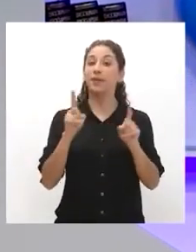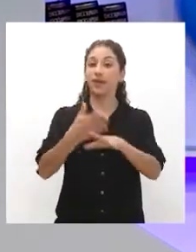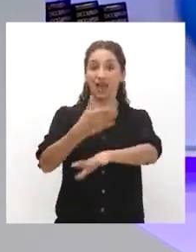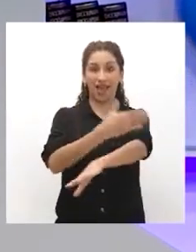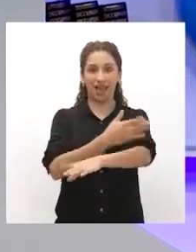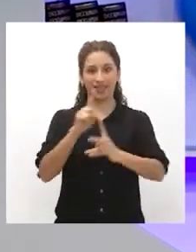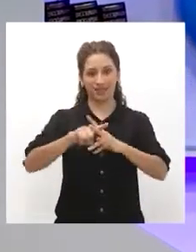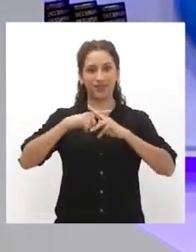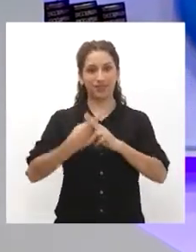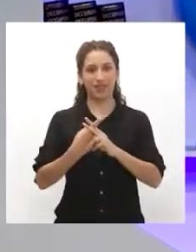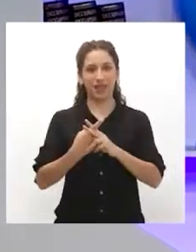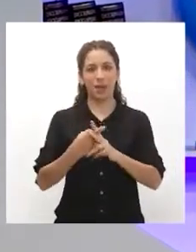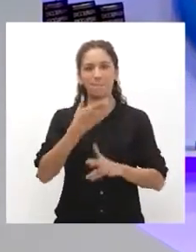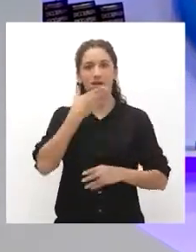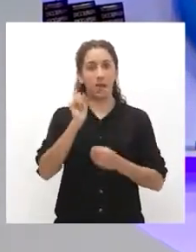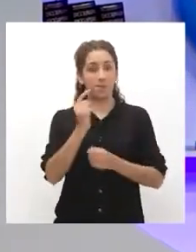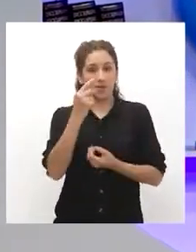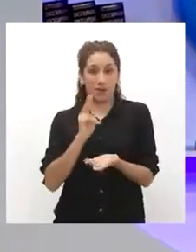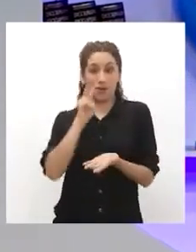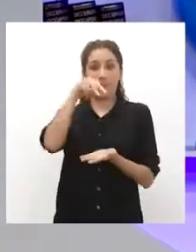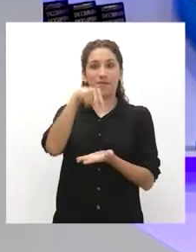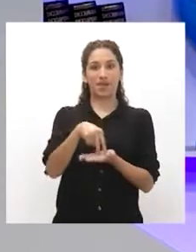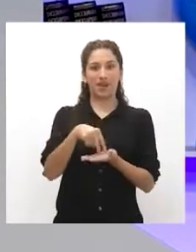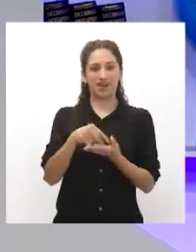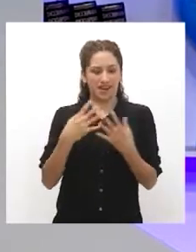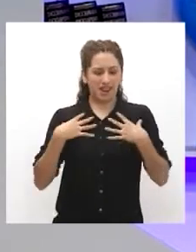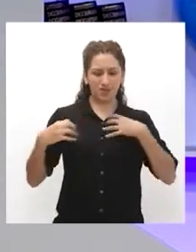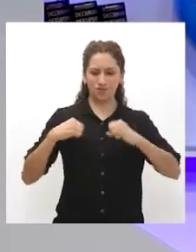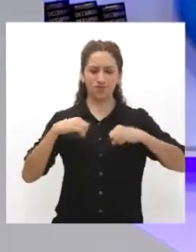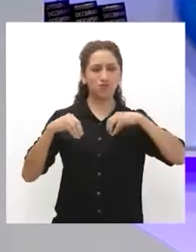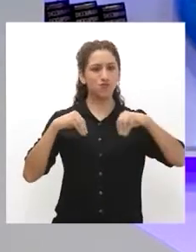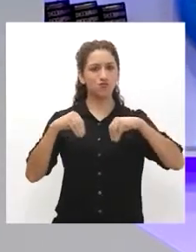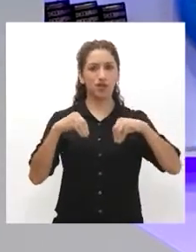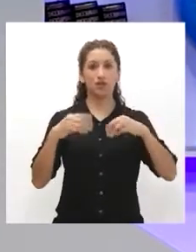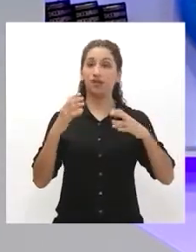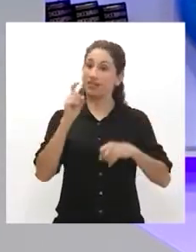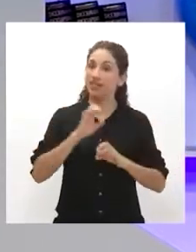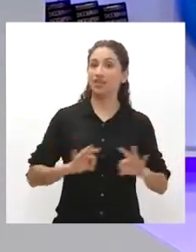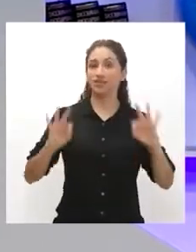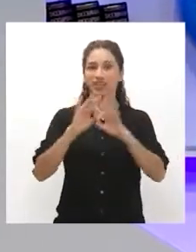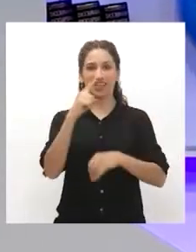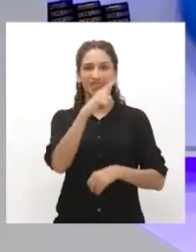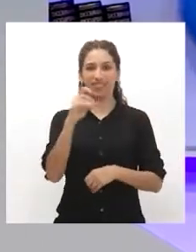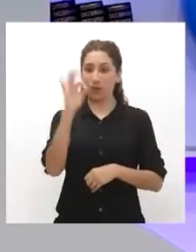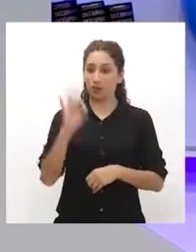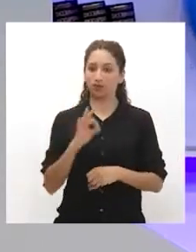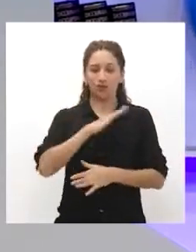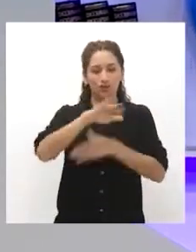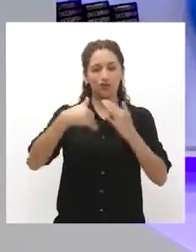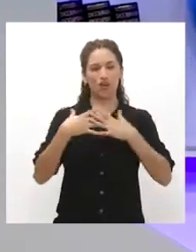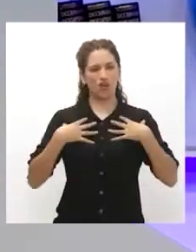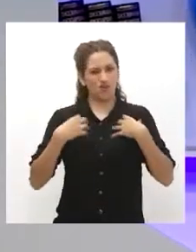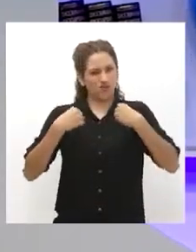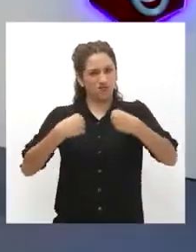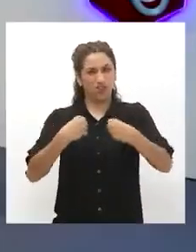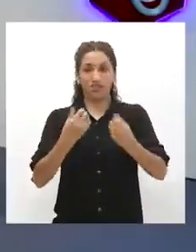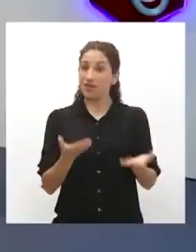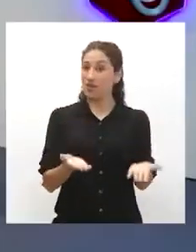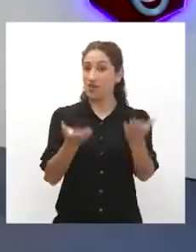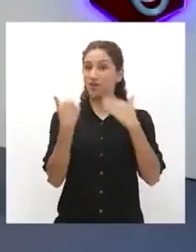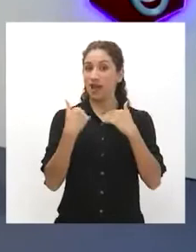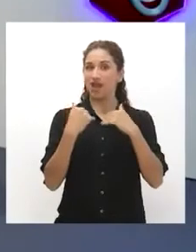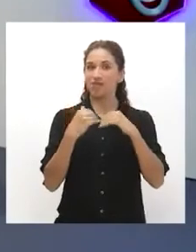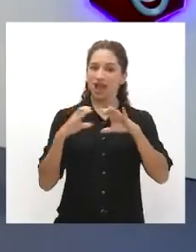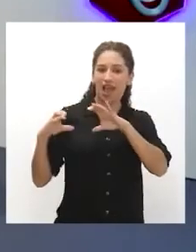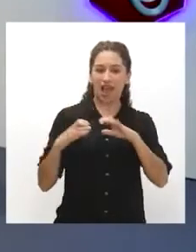Pero antes de empezar, vamos a ponernos de pie y vamos a activarnos, que necesitamos el 100% de toda nuestra energía. Así que vamos